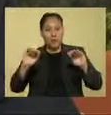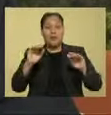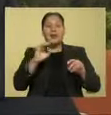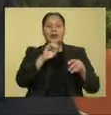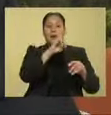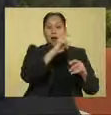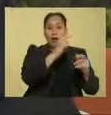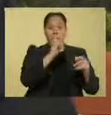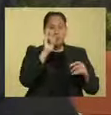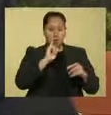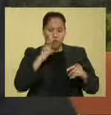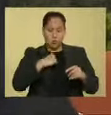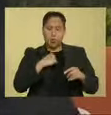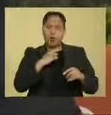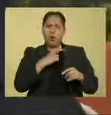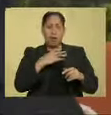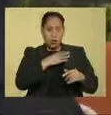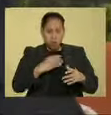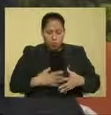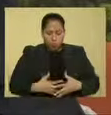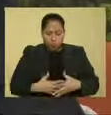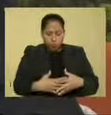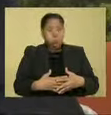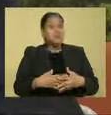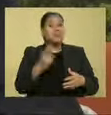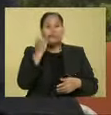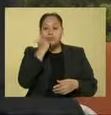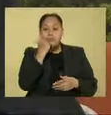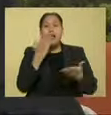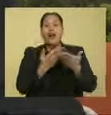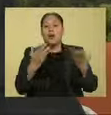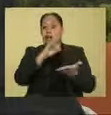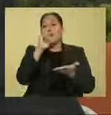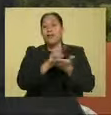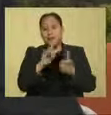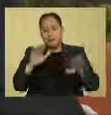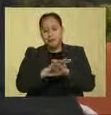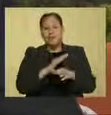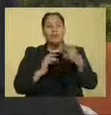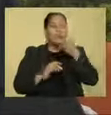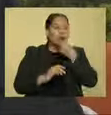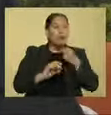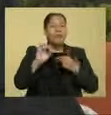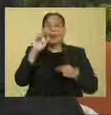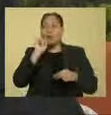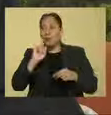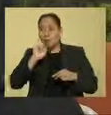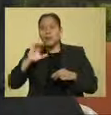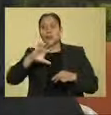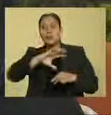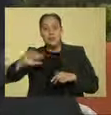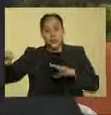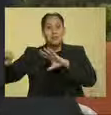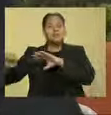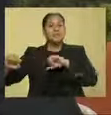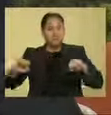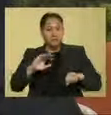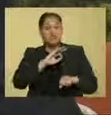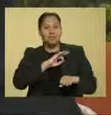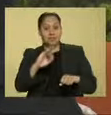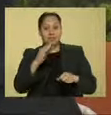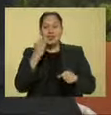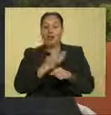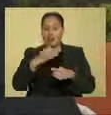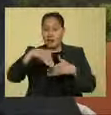auténtica igualdad para el cuidado de los hijos. Y esto implica grandes repercusiones en toda naturaleza, en